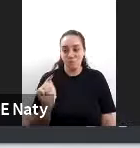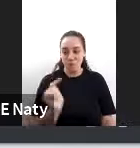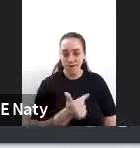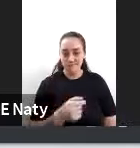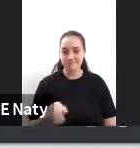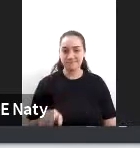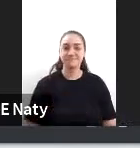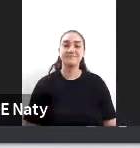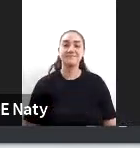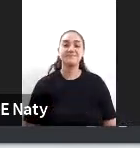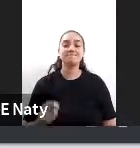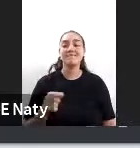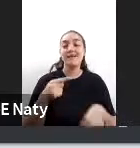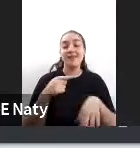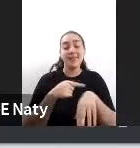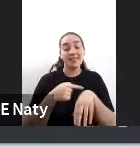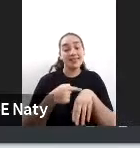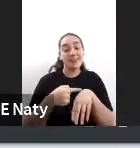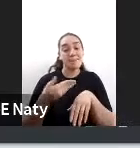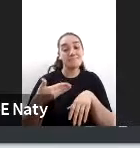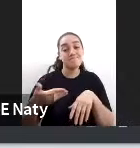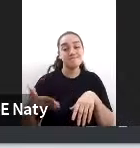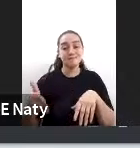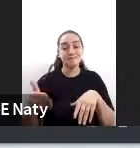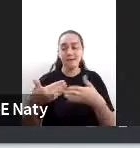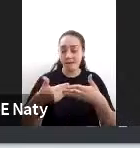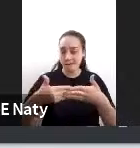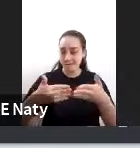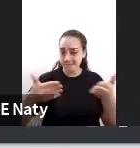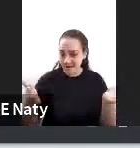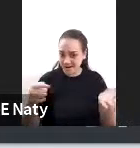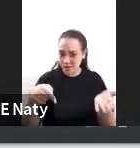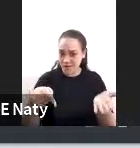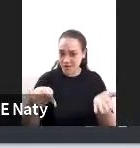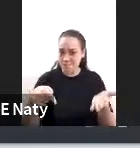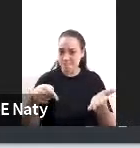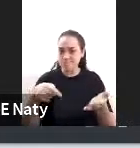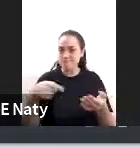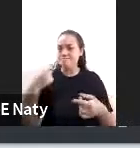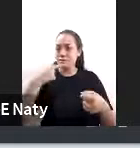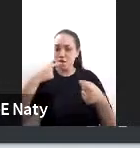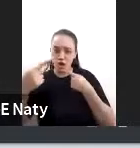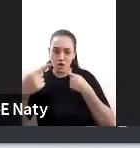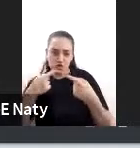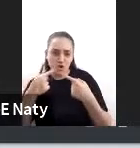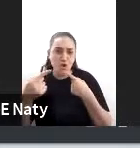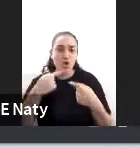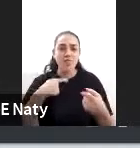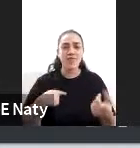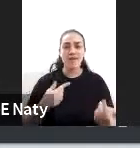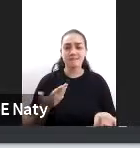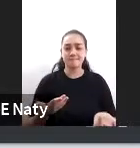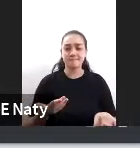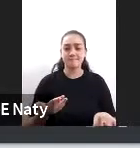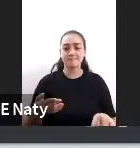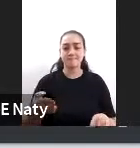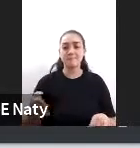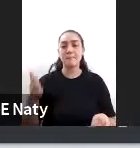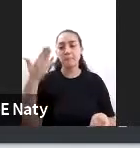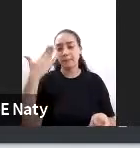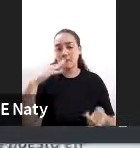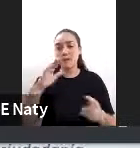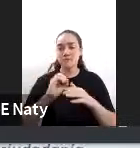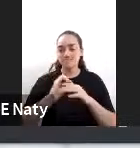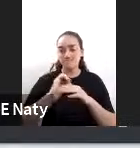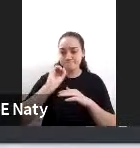quitarles más tiempo pero dejo abierto para consultas y después en todo caso les paso esta presentación que es un